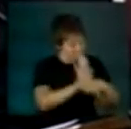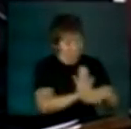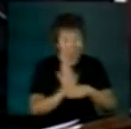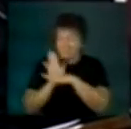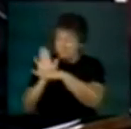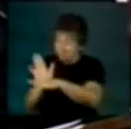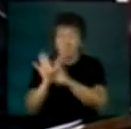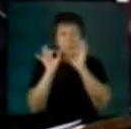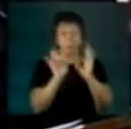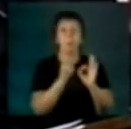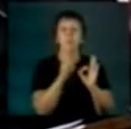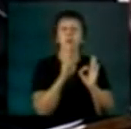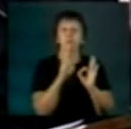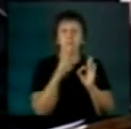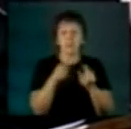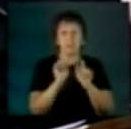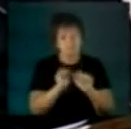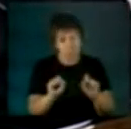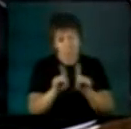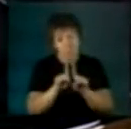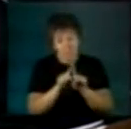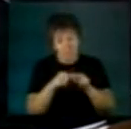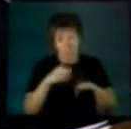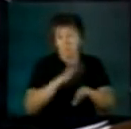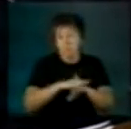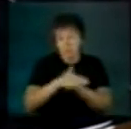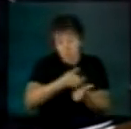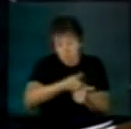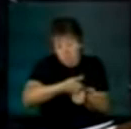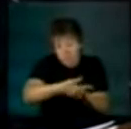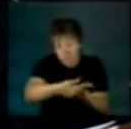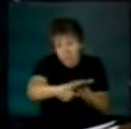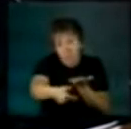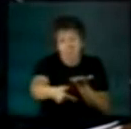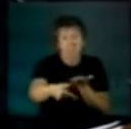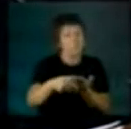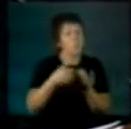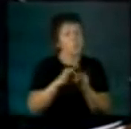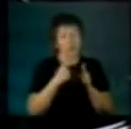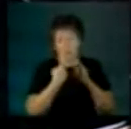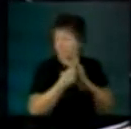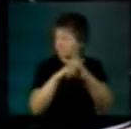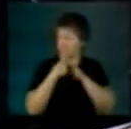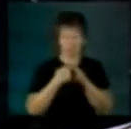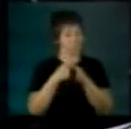legitimidad posible y puedan sostenerse en el tiempo contra viento y marea.